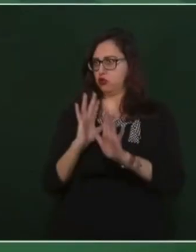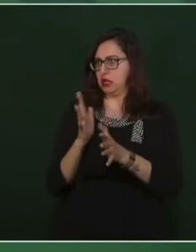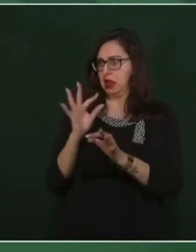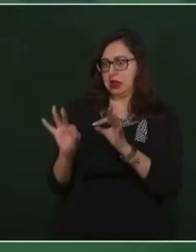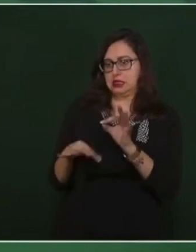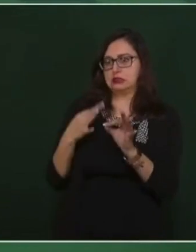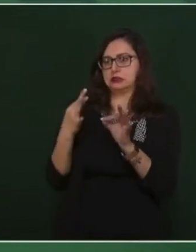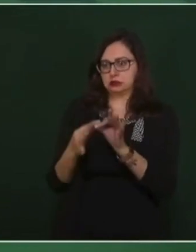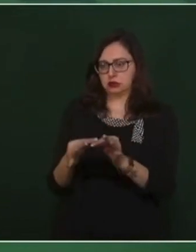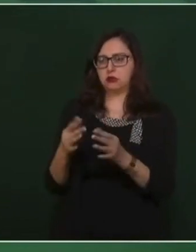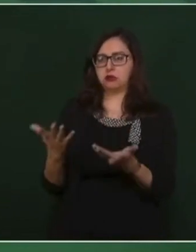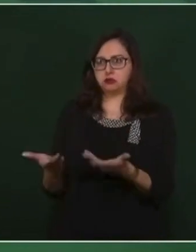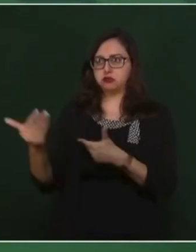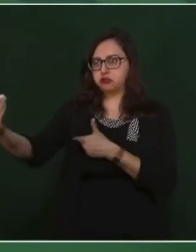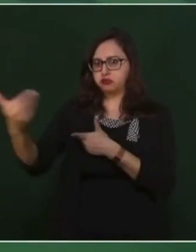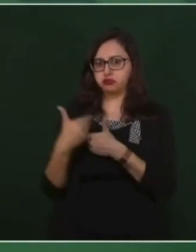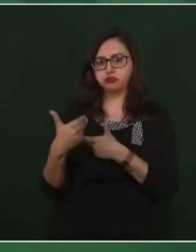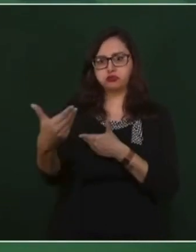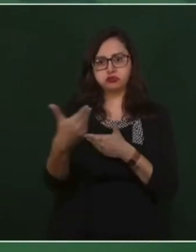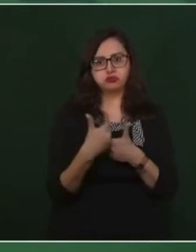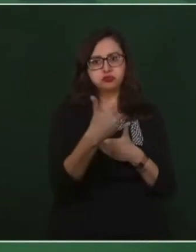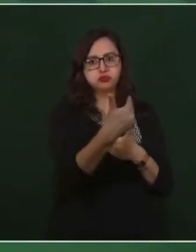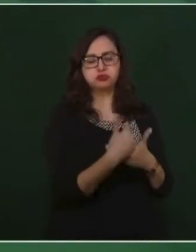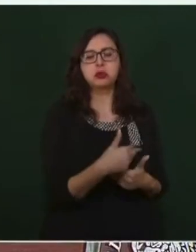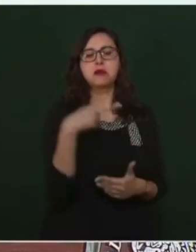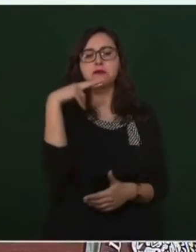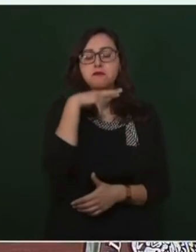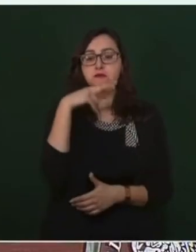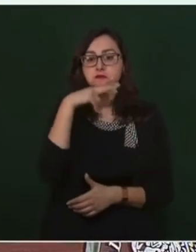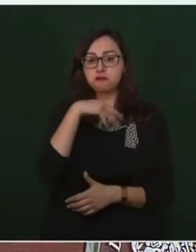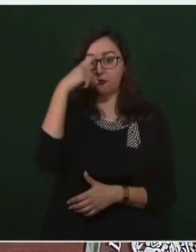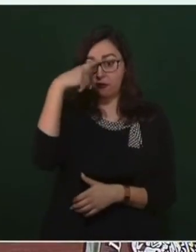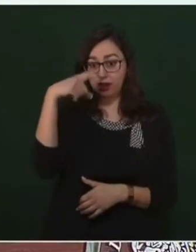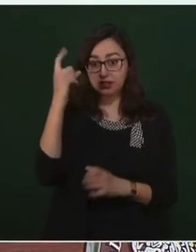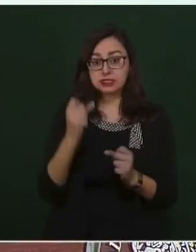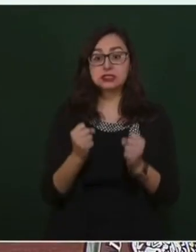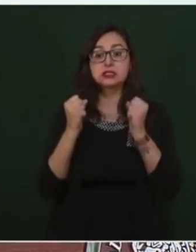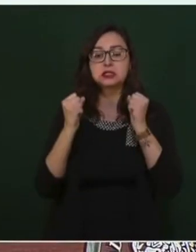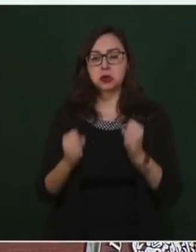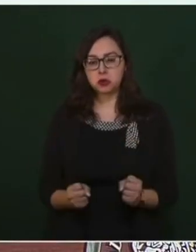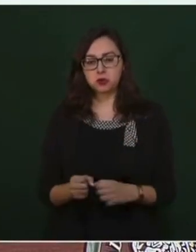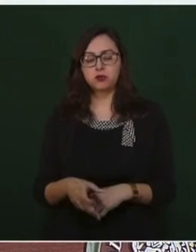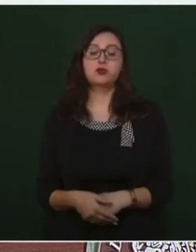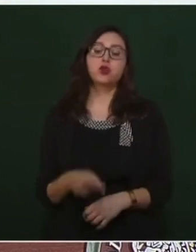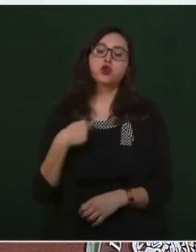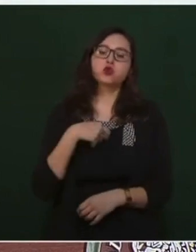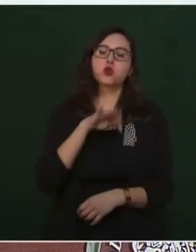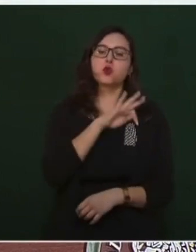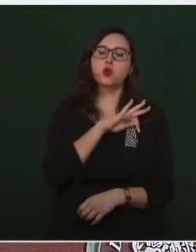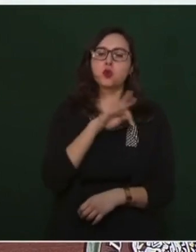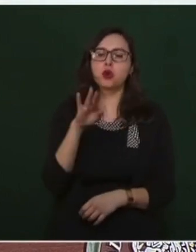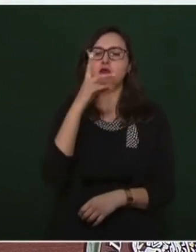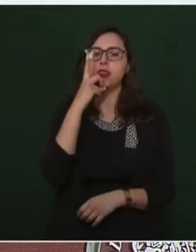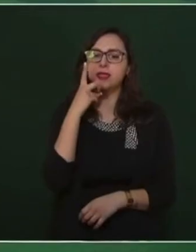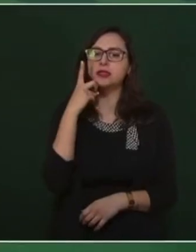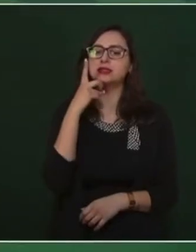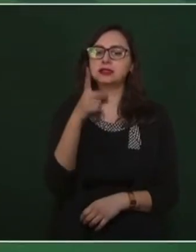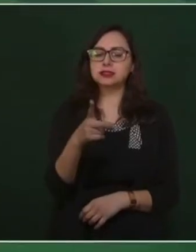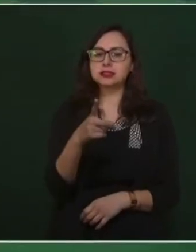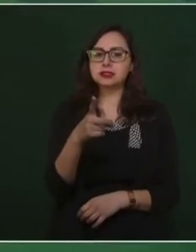Puedo informar que entre otras obras